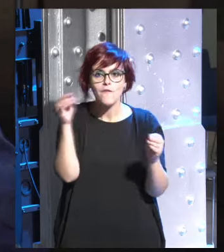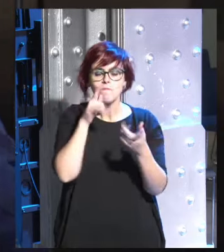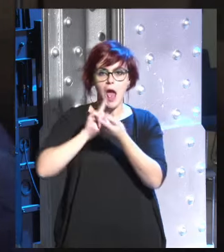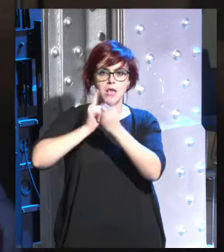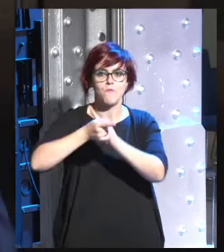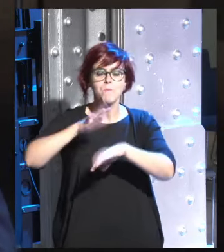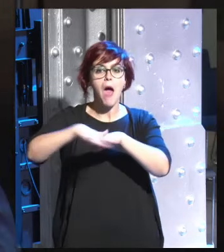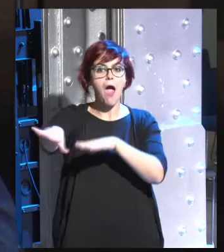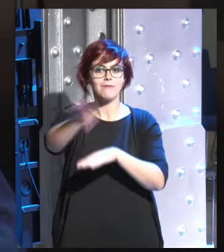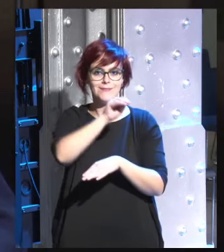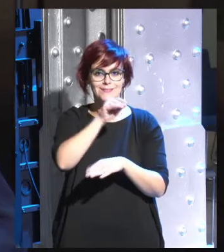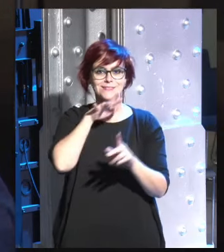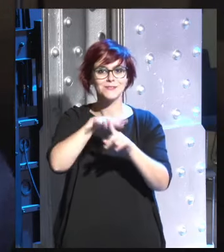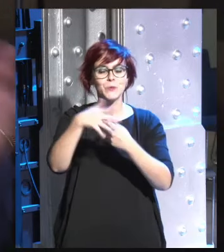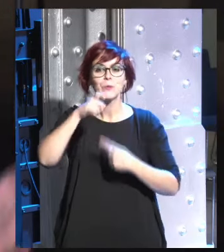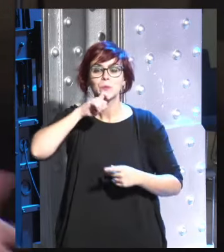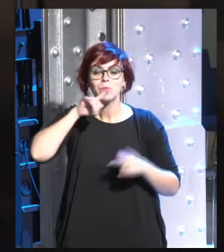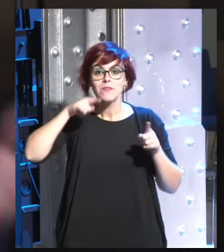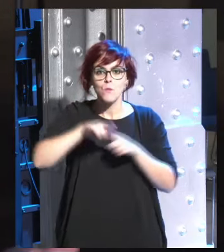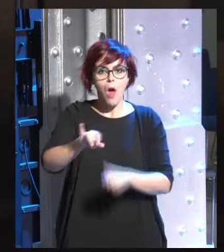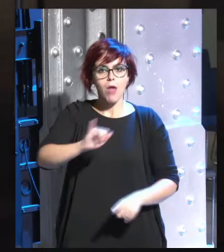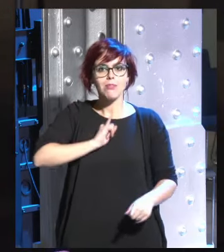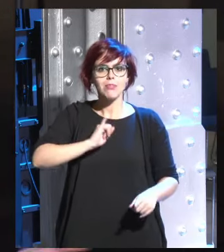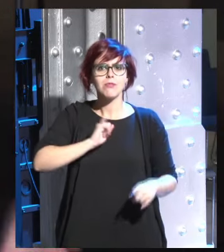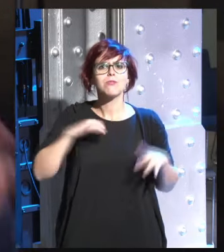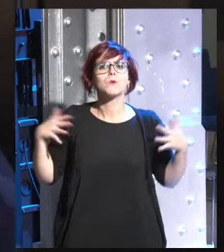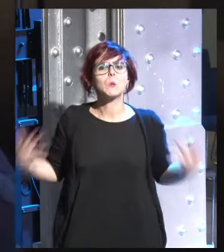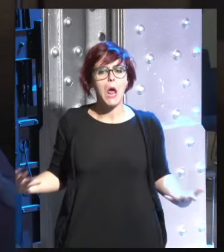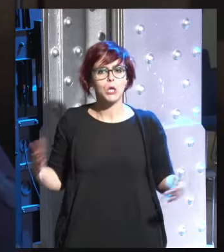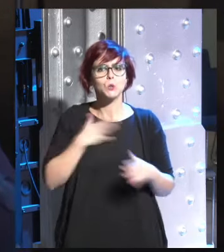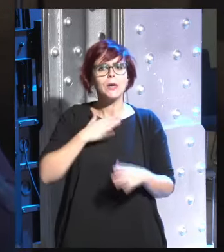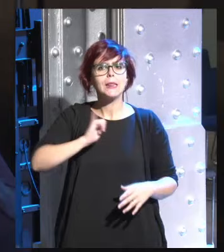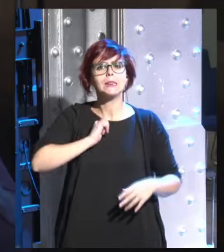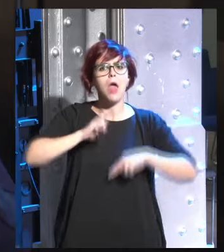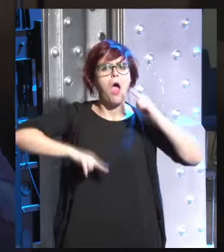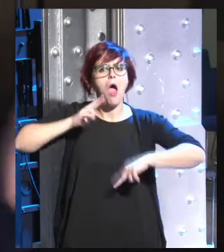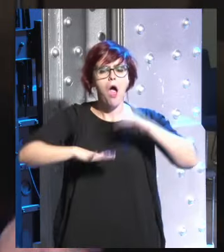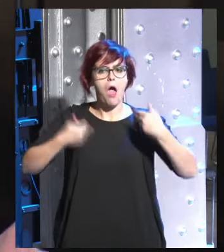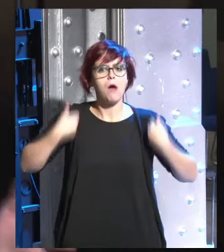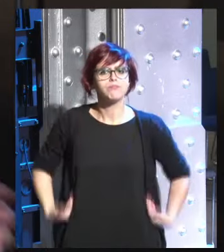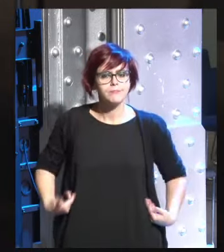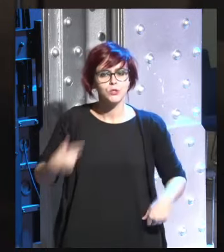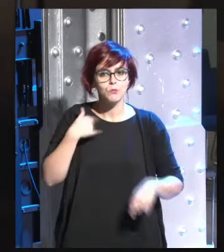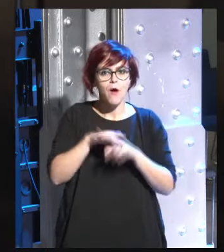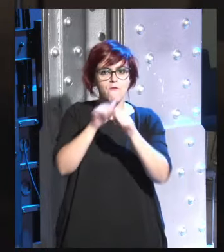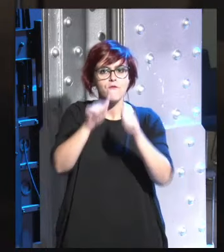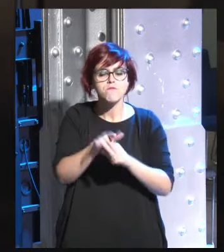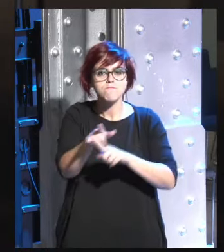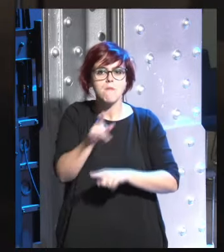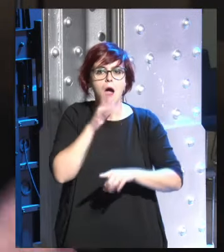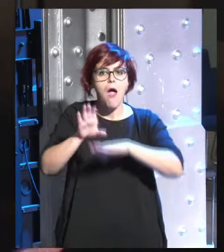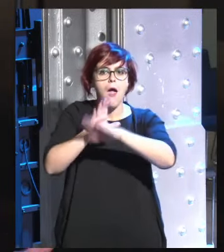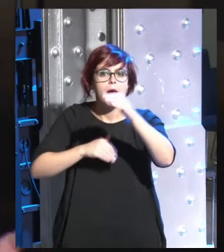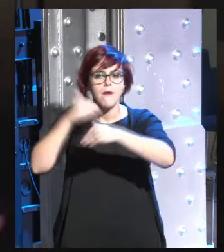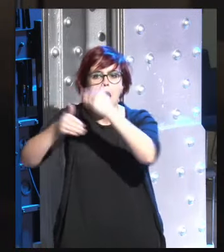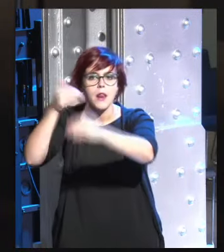entenderse a sí mismos y su identidad uno construye una identidad uno construye una carrera uno